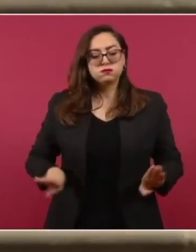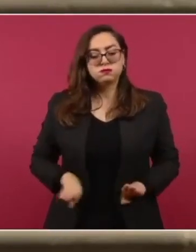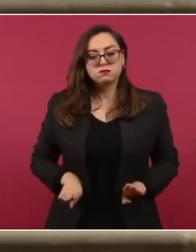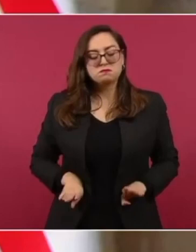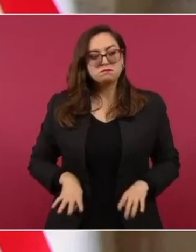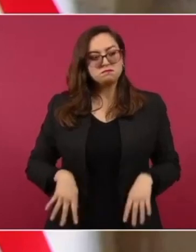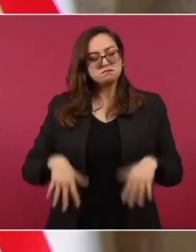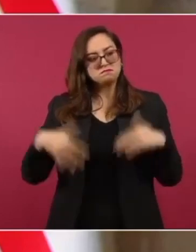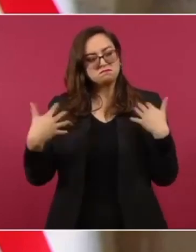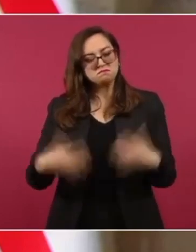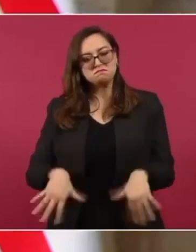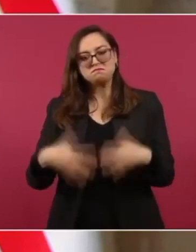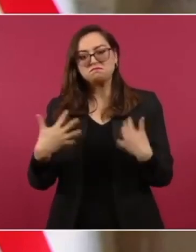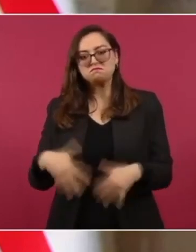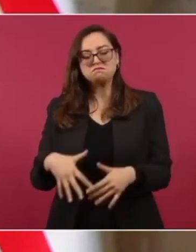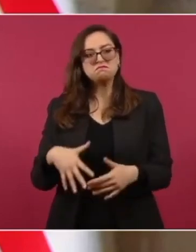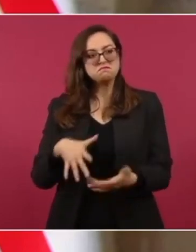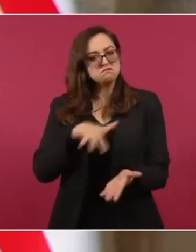actuaron